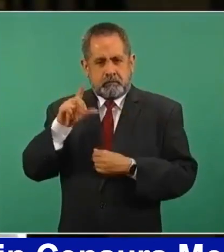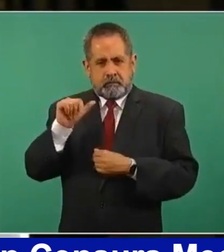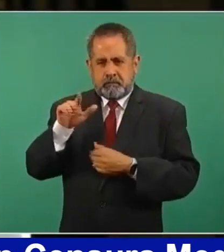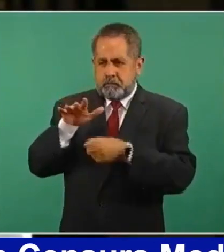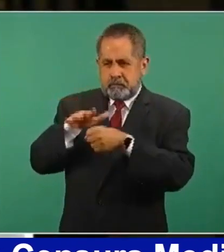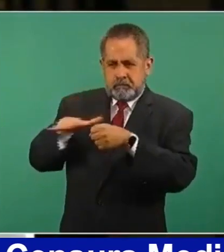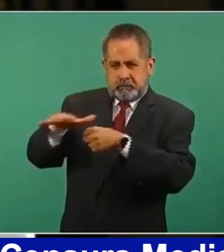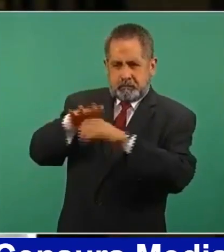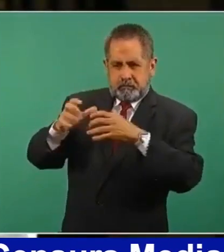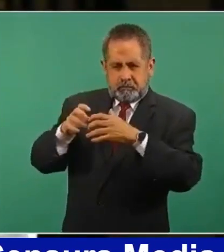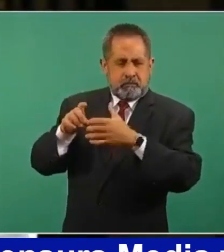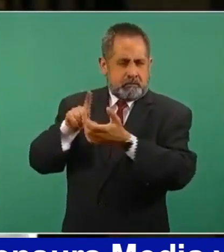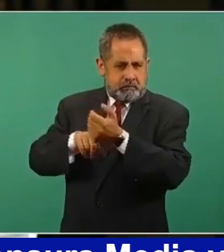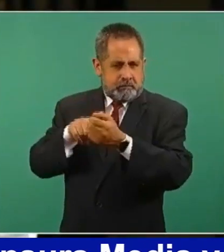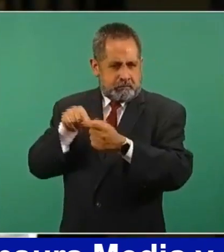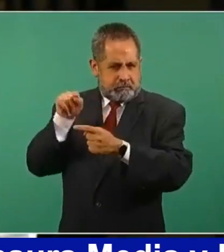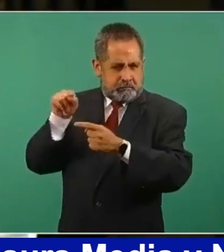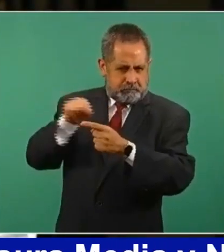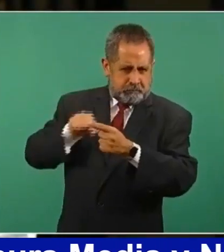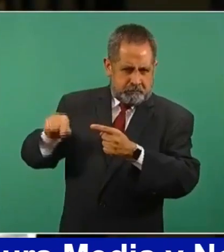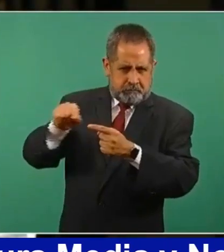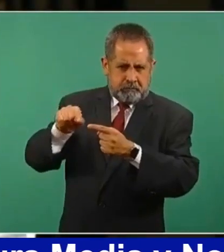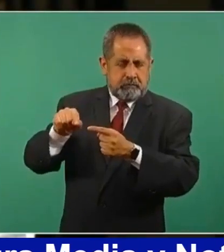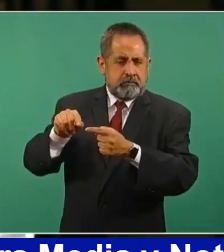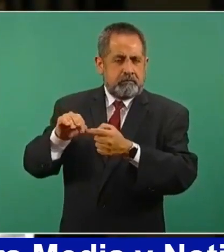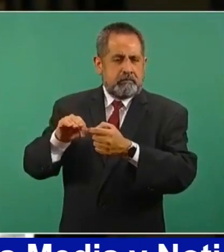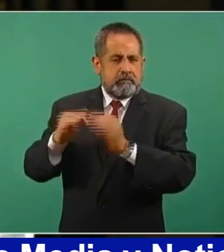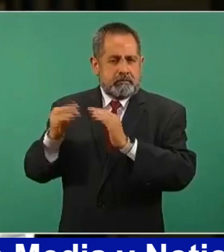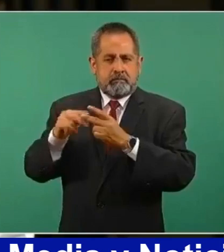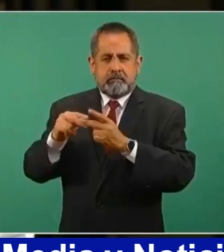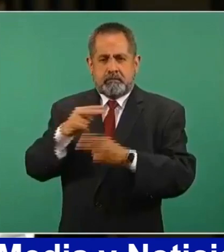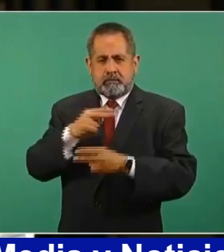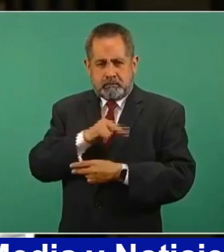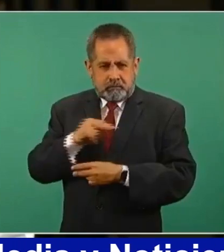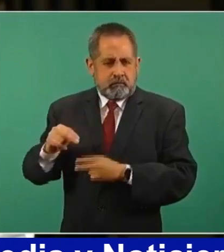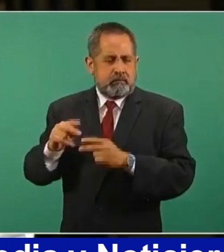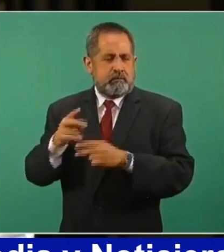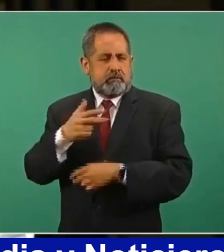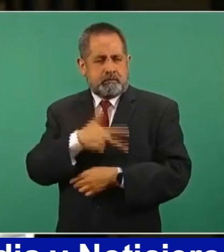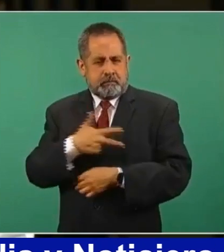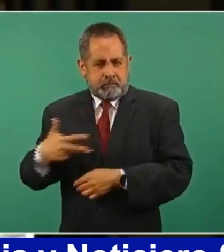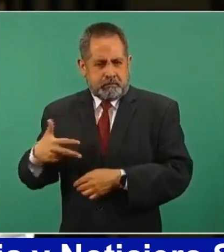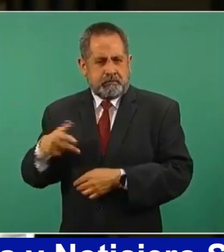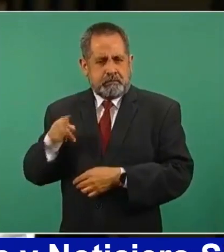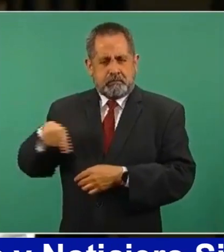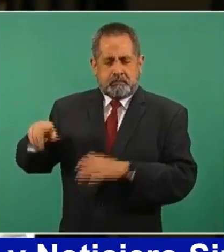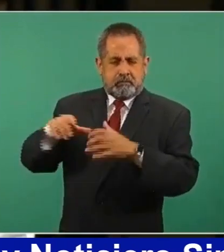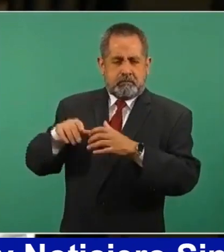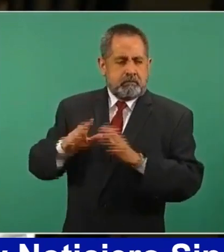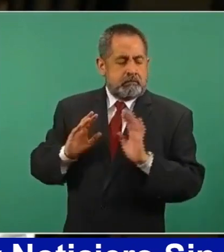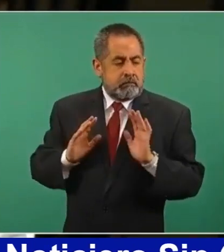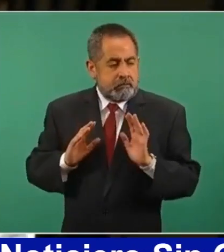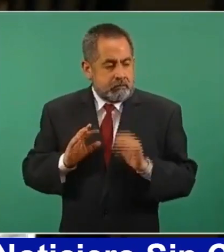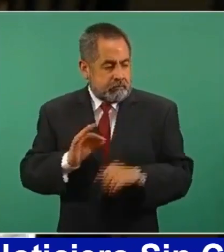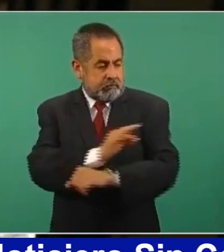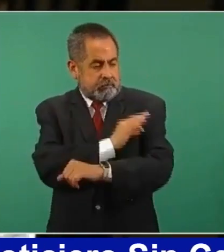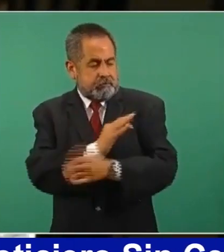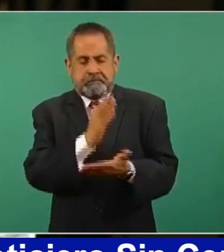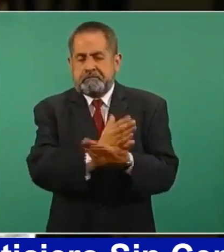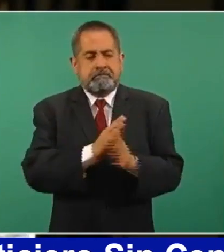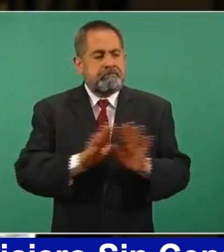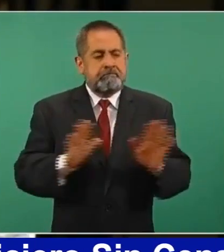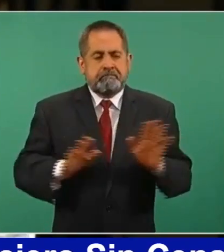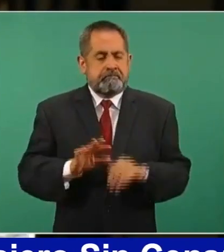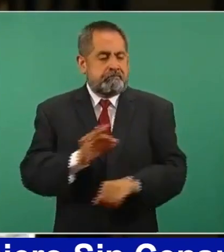desde luego aquí incluimos el Reino Holandés, Noruega, Dinamarca, han suspendido provisionalmente la vacunación de